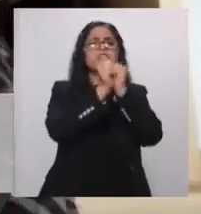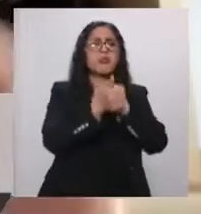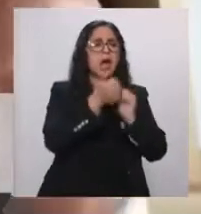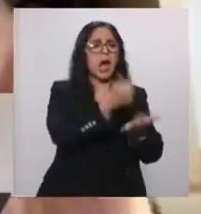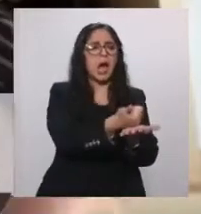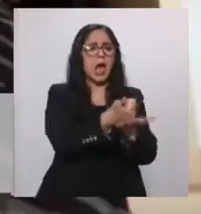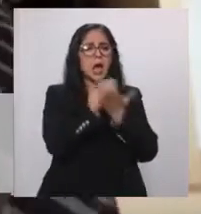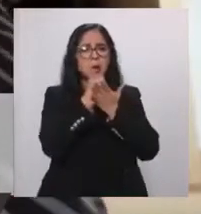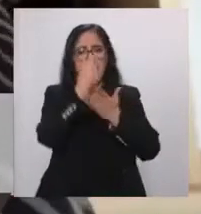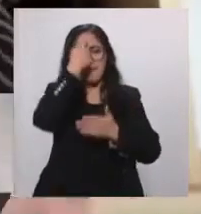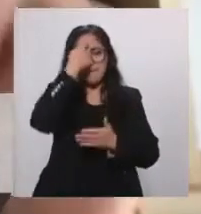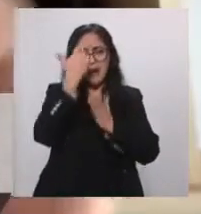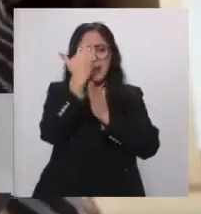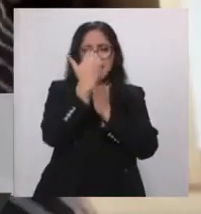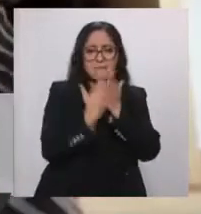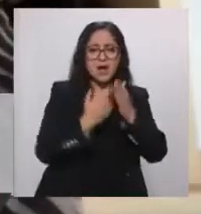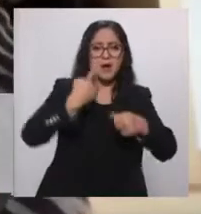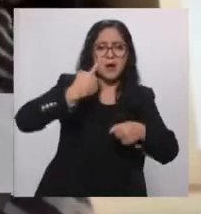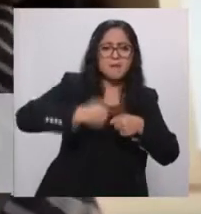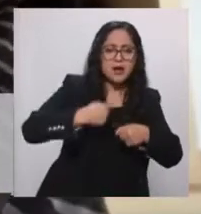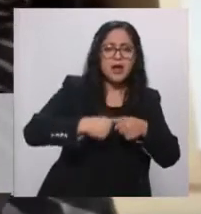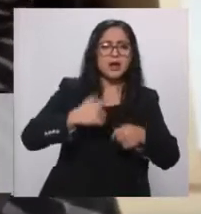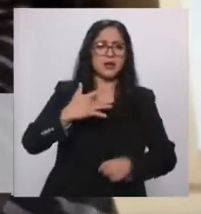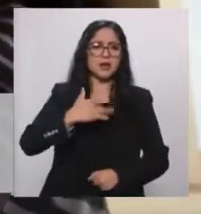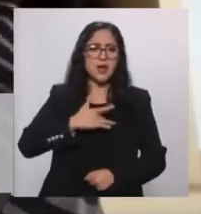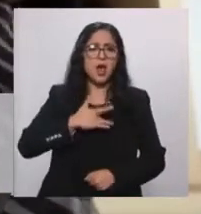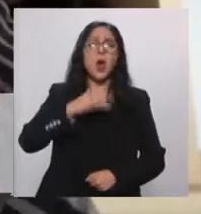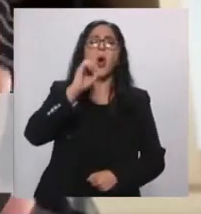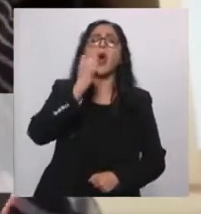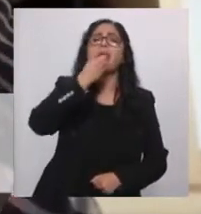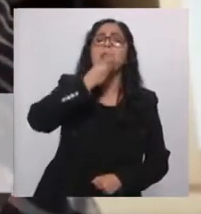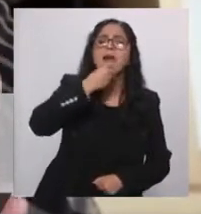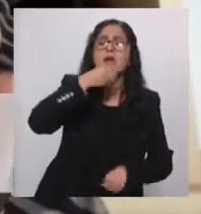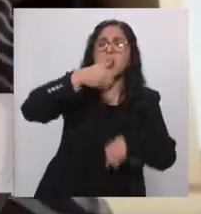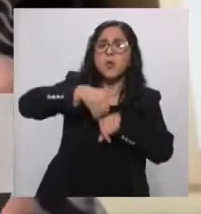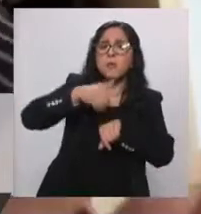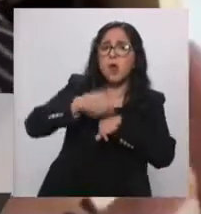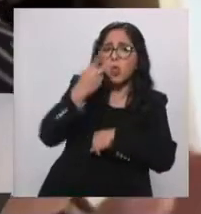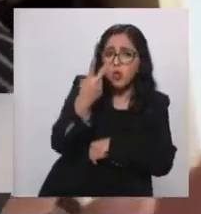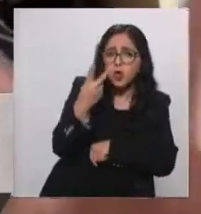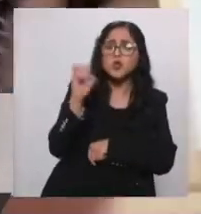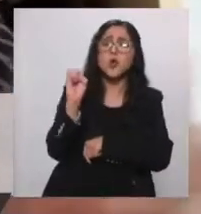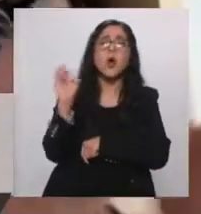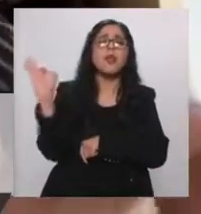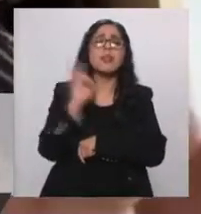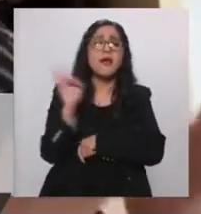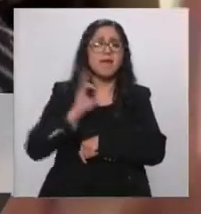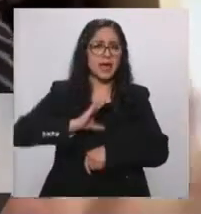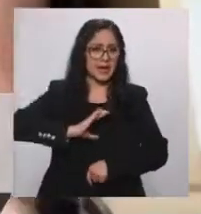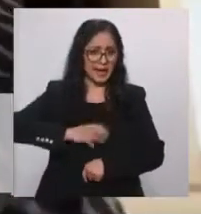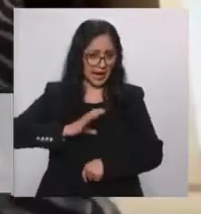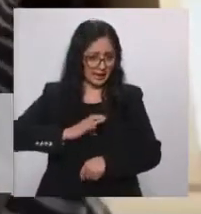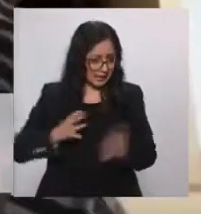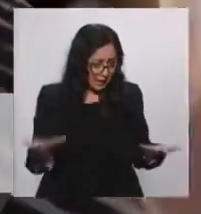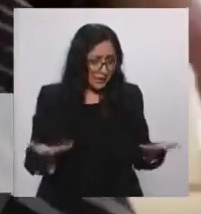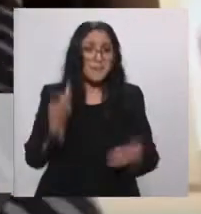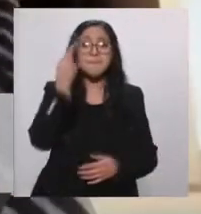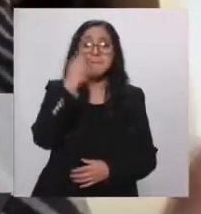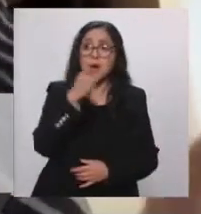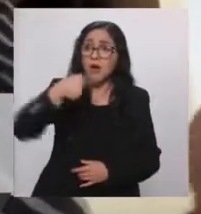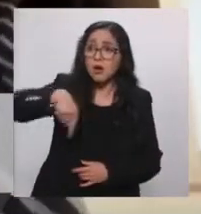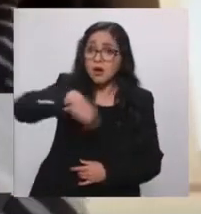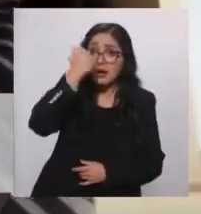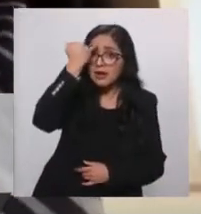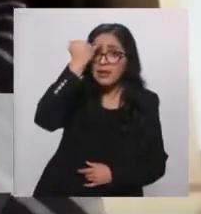cardiovasculares, diabetes tipo 2, obesidad y algunos tipos de cáncer. Esto no quiere decir dejar de comer carne, ¿no? Ese es otro tema. Pero